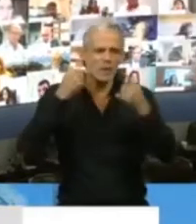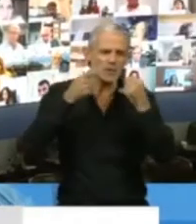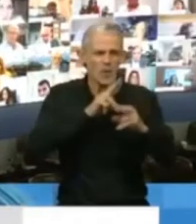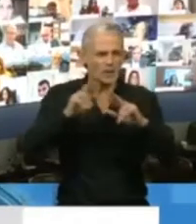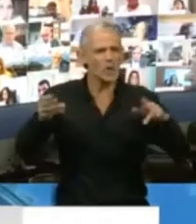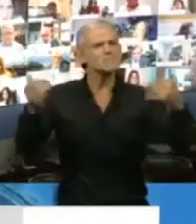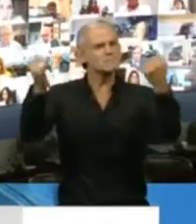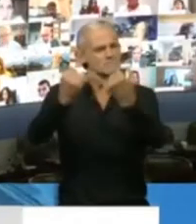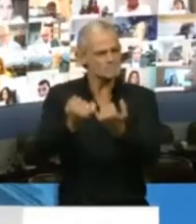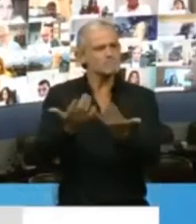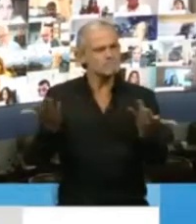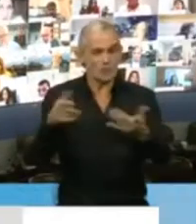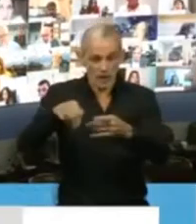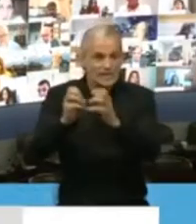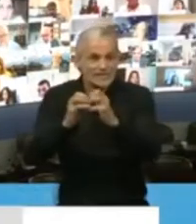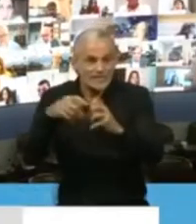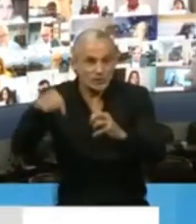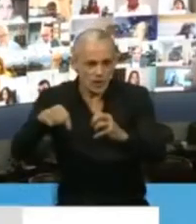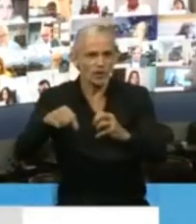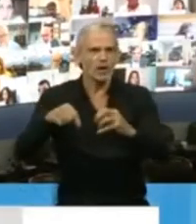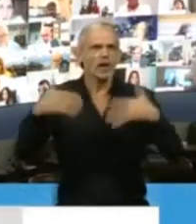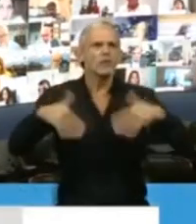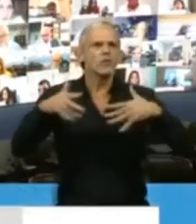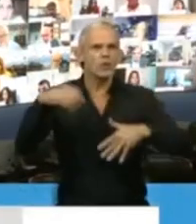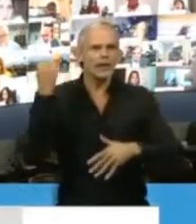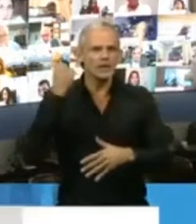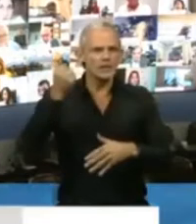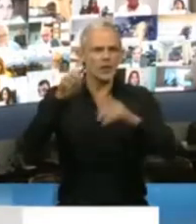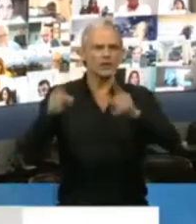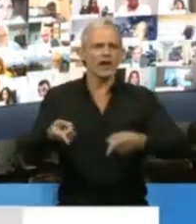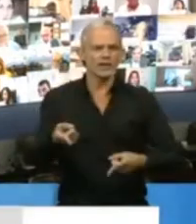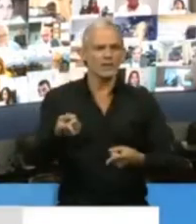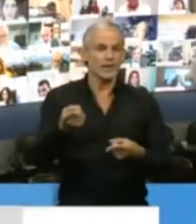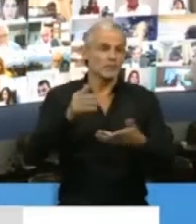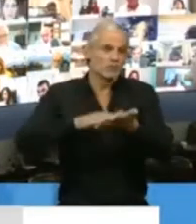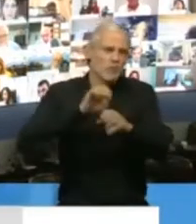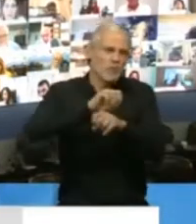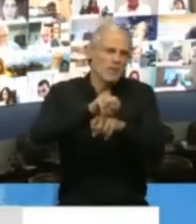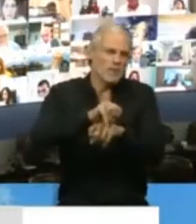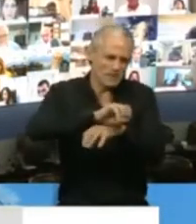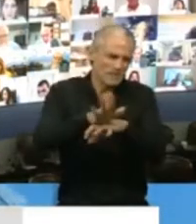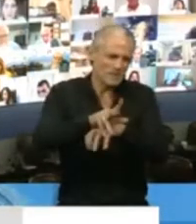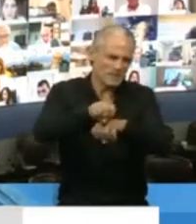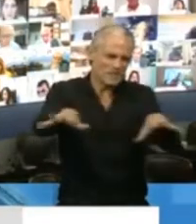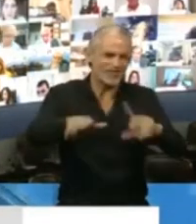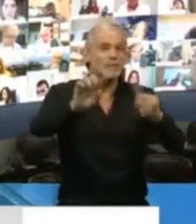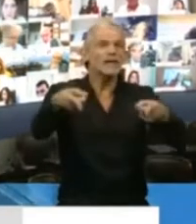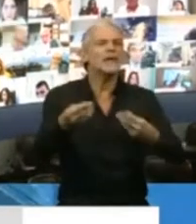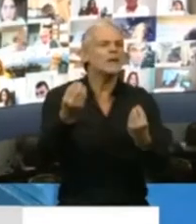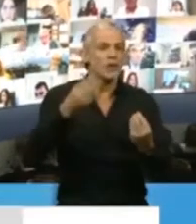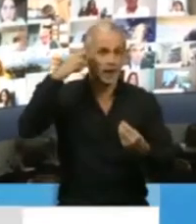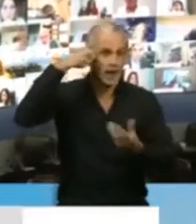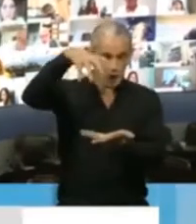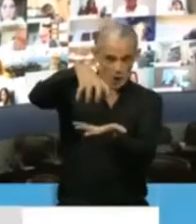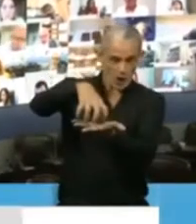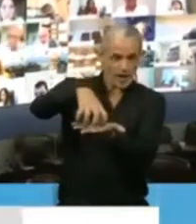Hoy estamos en una sesión histórica, no solo por el marco de la pandemia, sino también porque el Congreso,